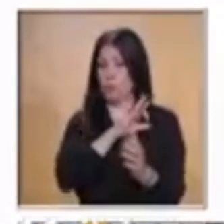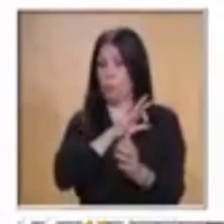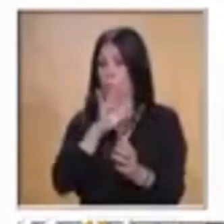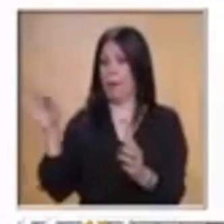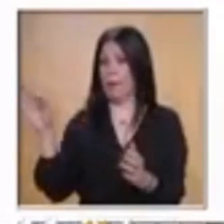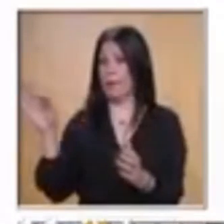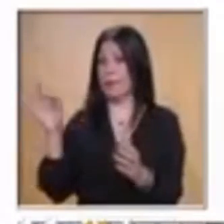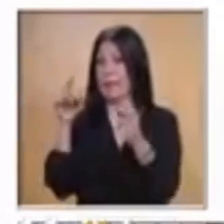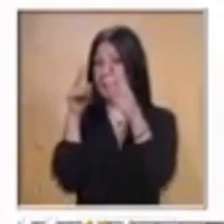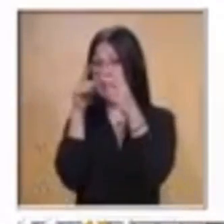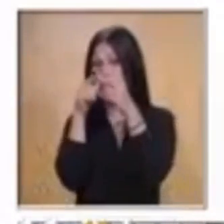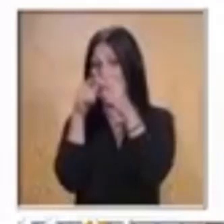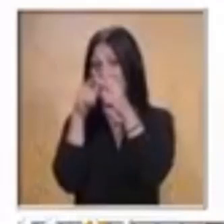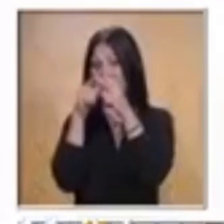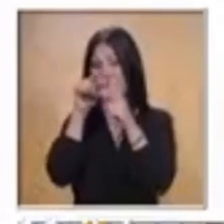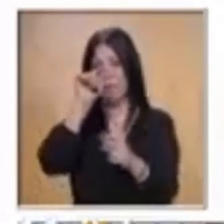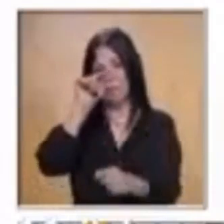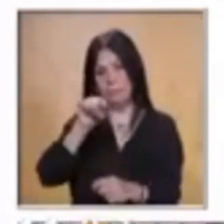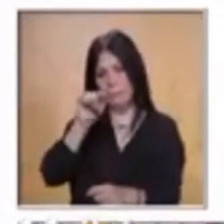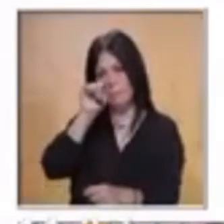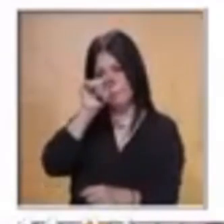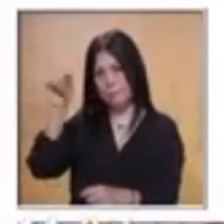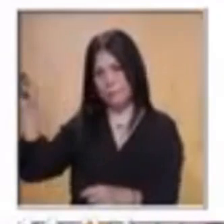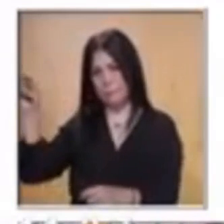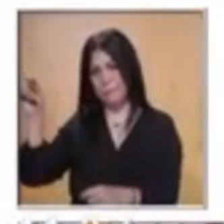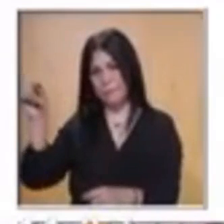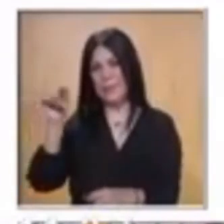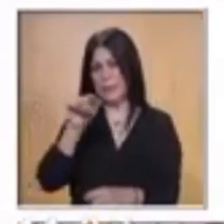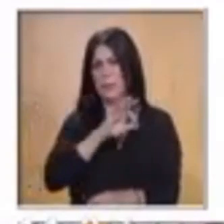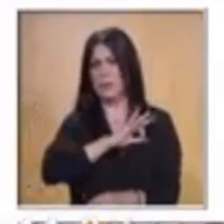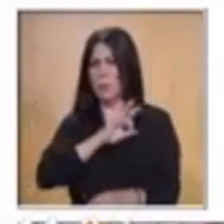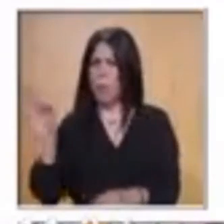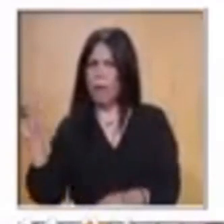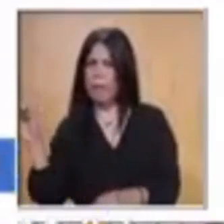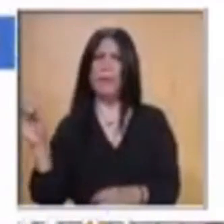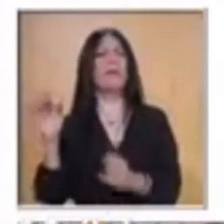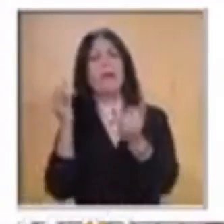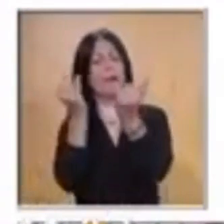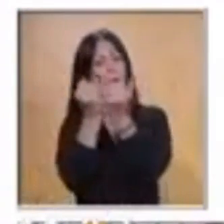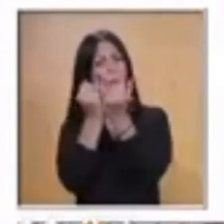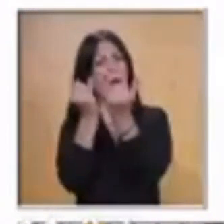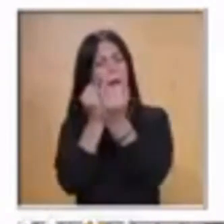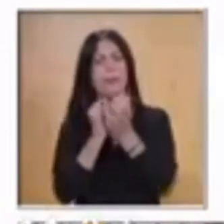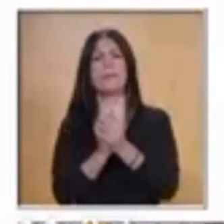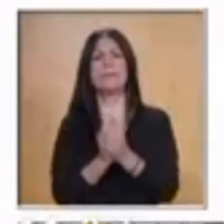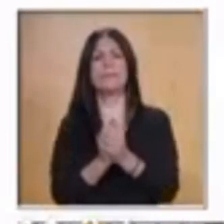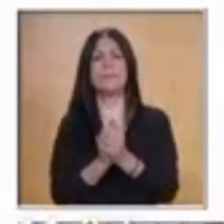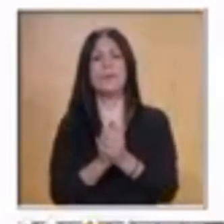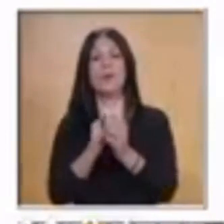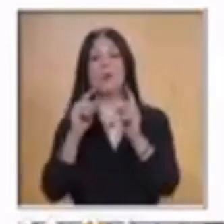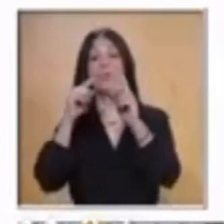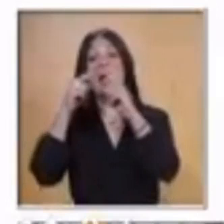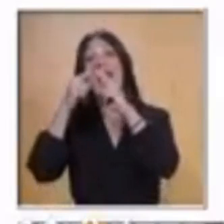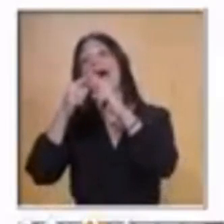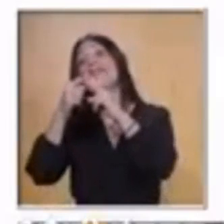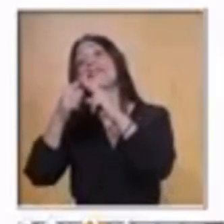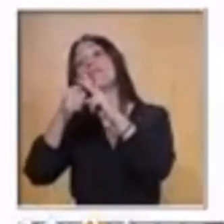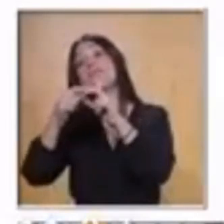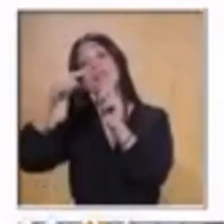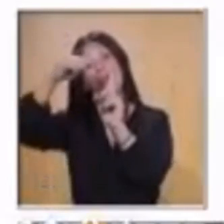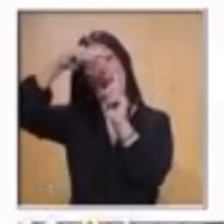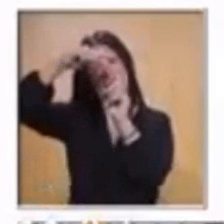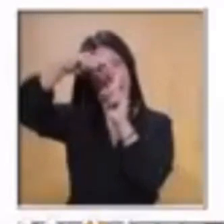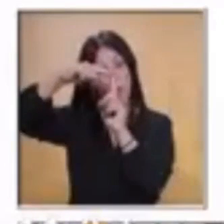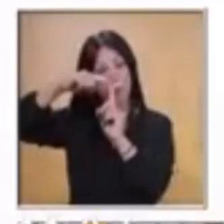división. esta manera podemos encontrar el número faltante en la multiplicación porque vamos a dividir. Pues vamos a dividir